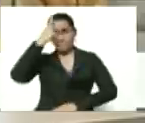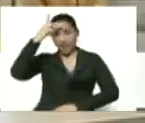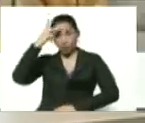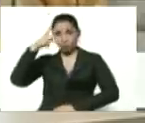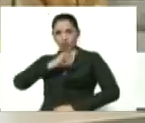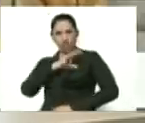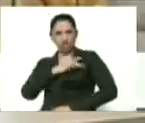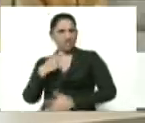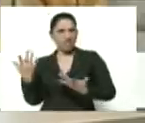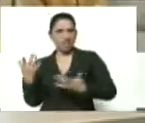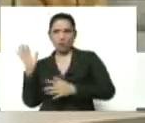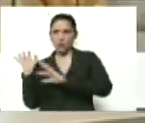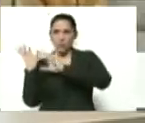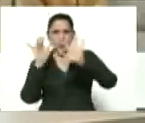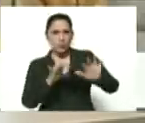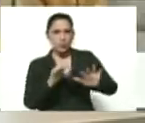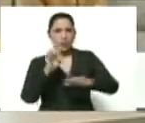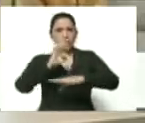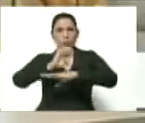de Ecuador